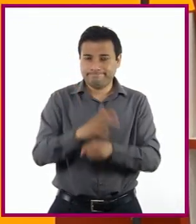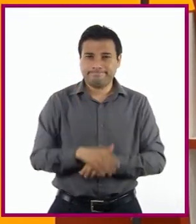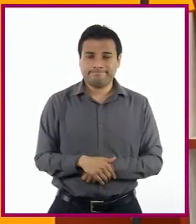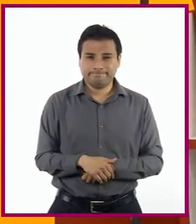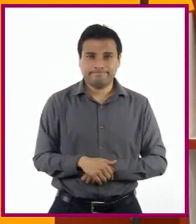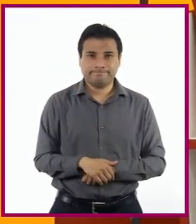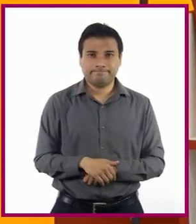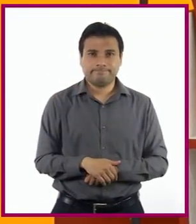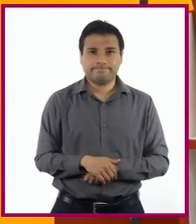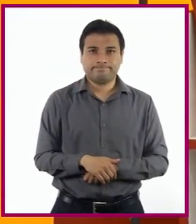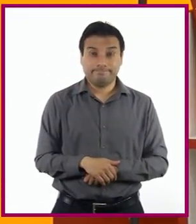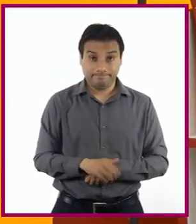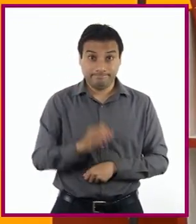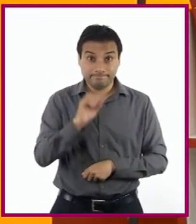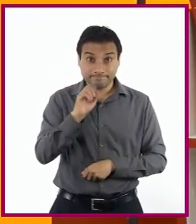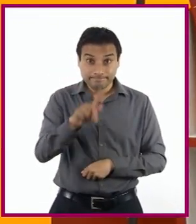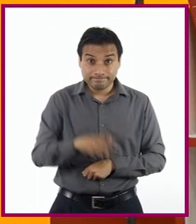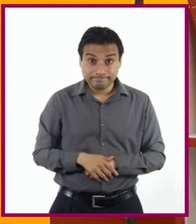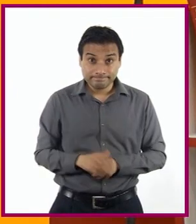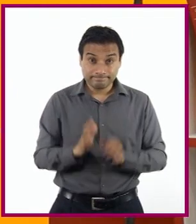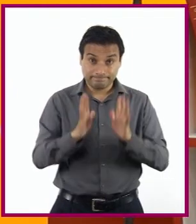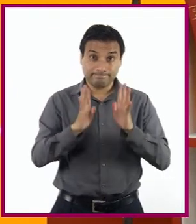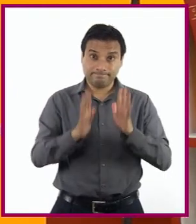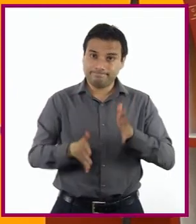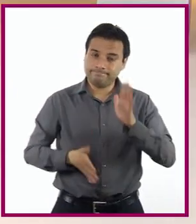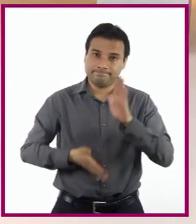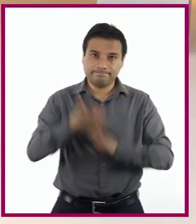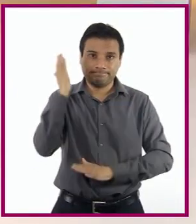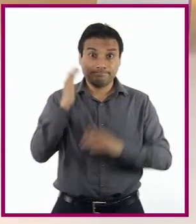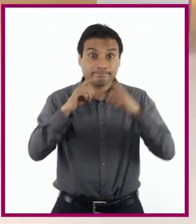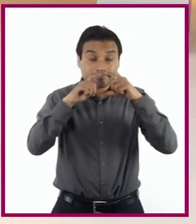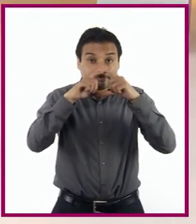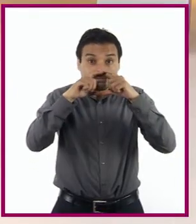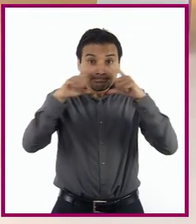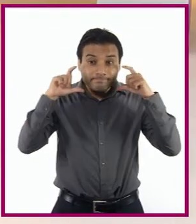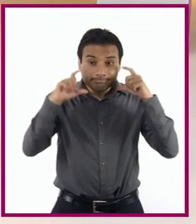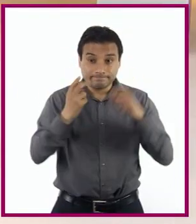storyboard Vámonos Pero no olvidemos Nuestro cubrebocas